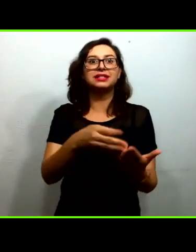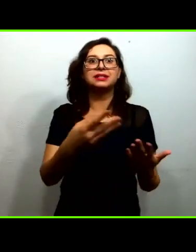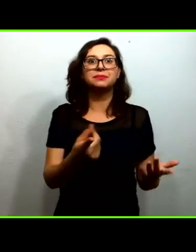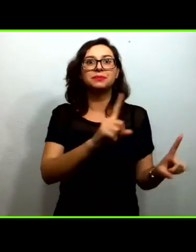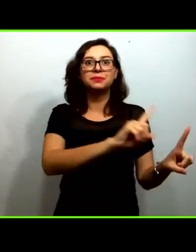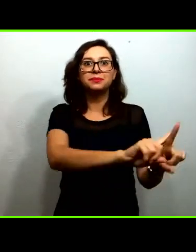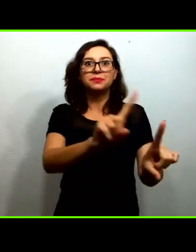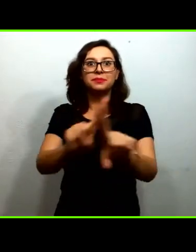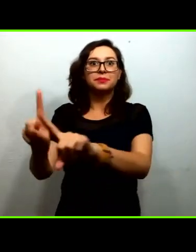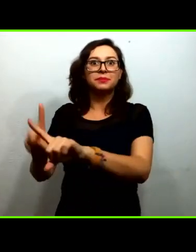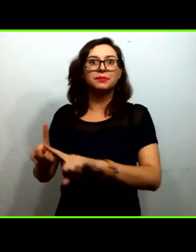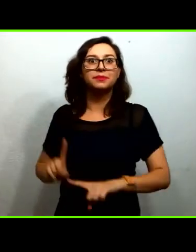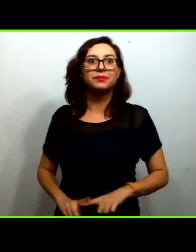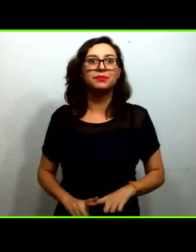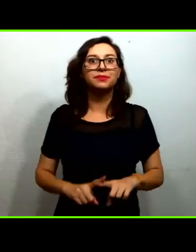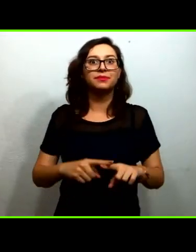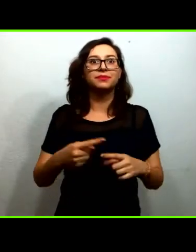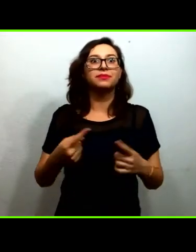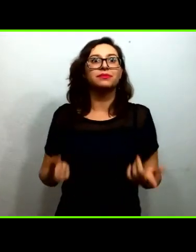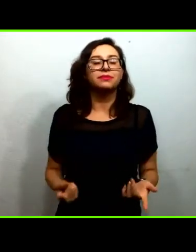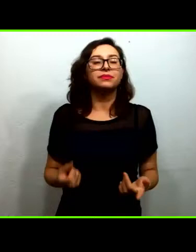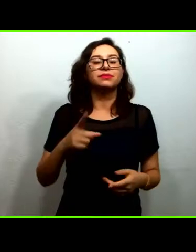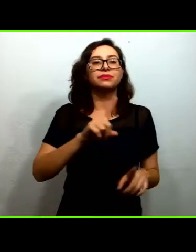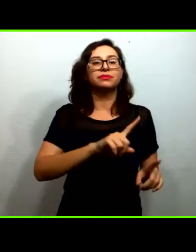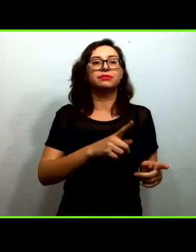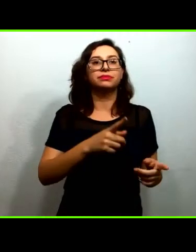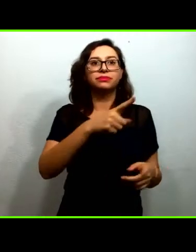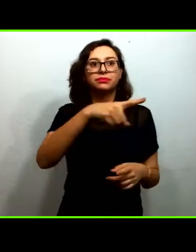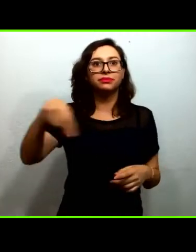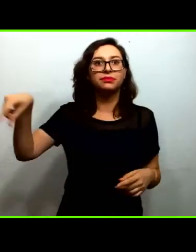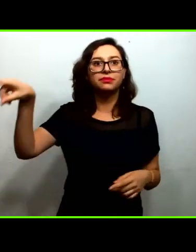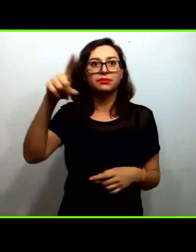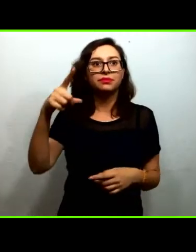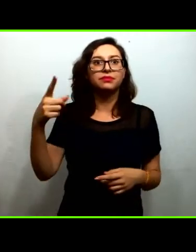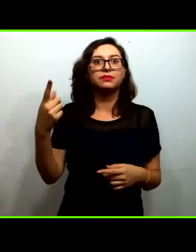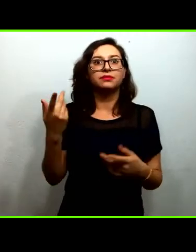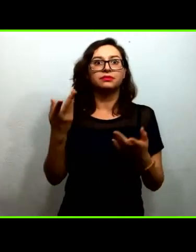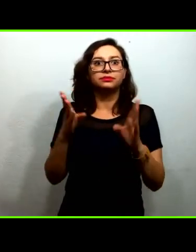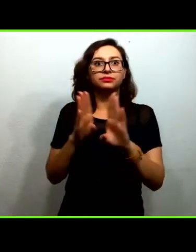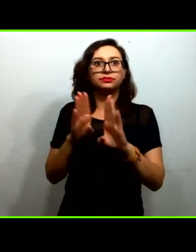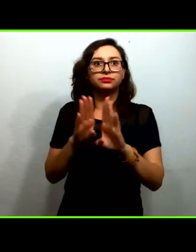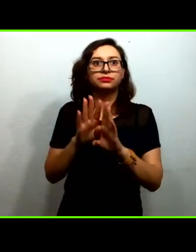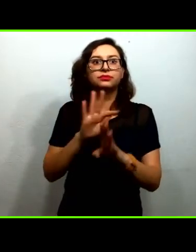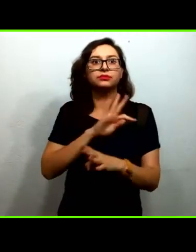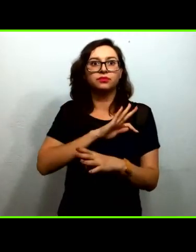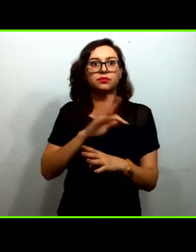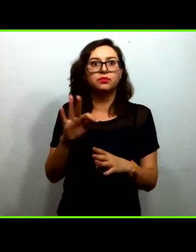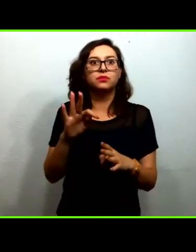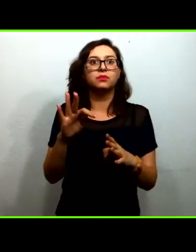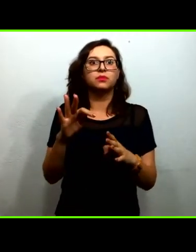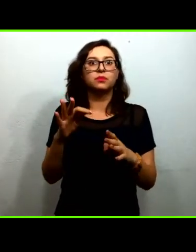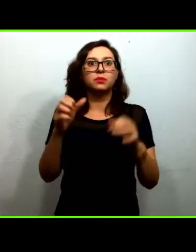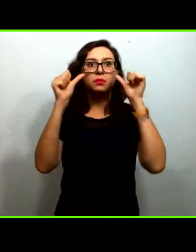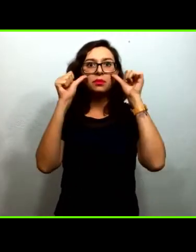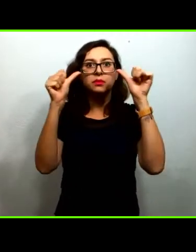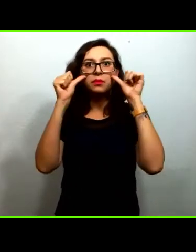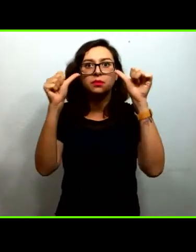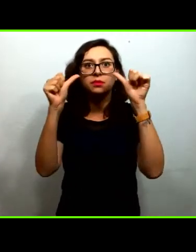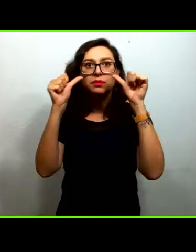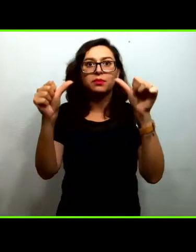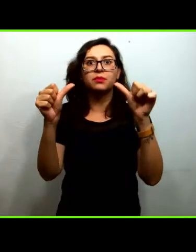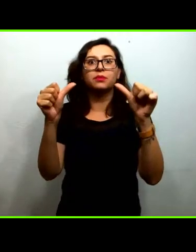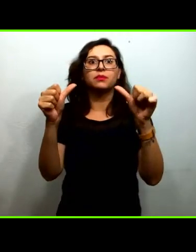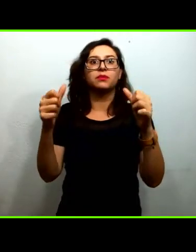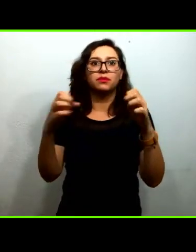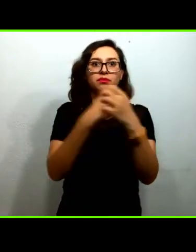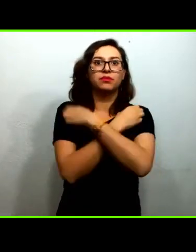otros actores usen la evidencia científica metan la pasión y seguramente podrán sumar a muchos actores en favor de la educación en